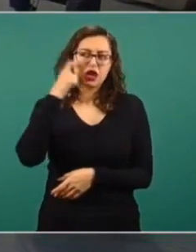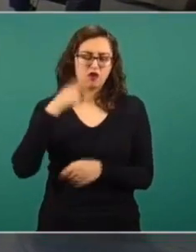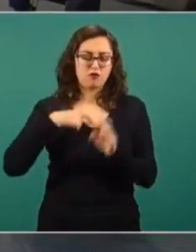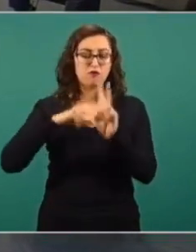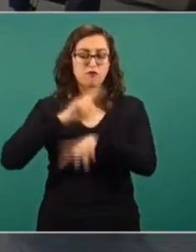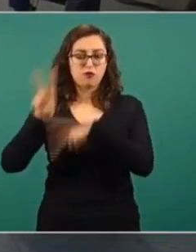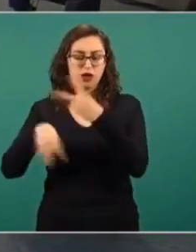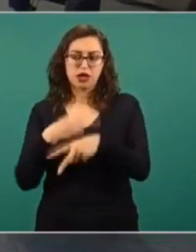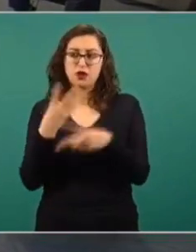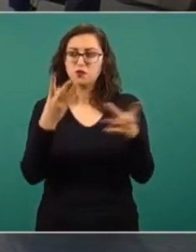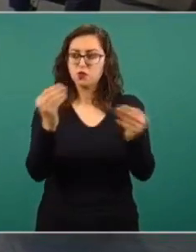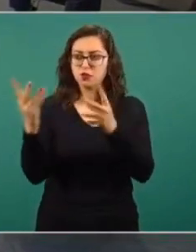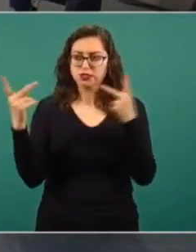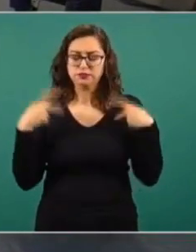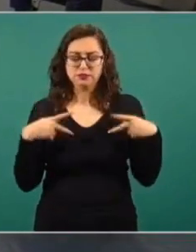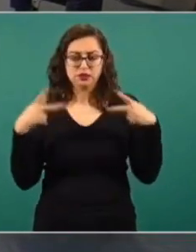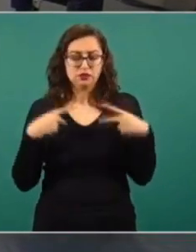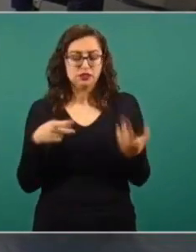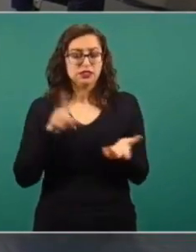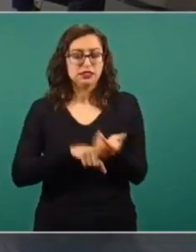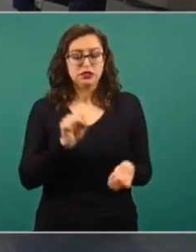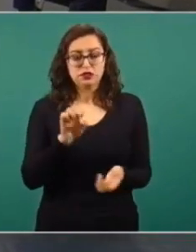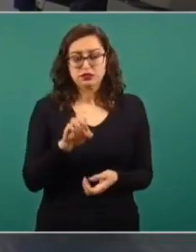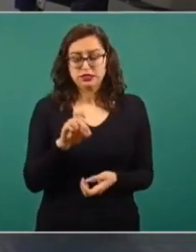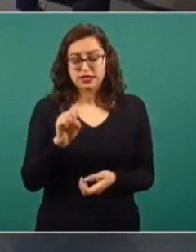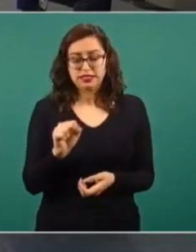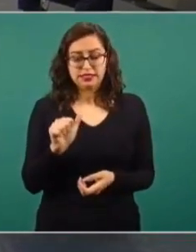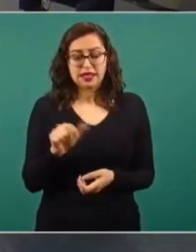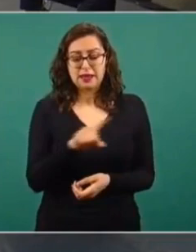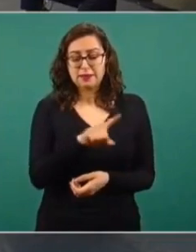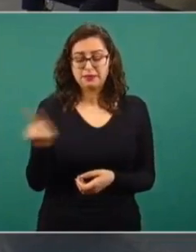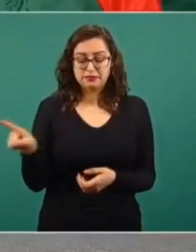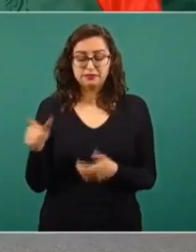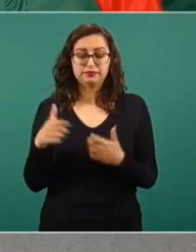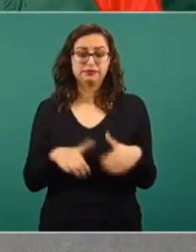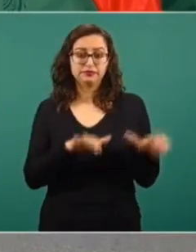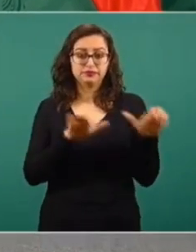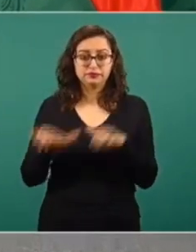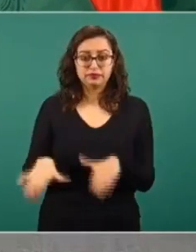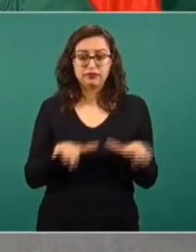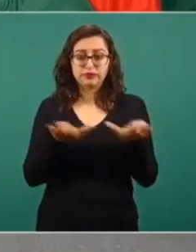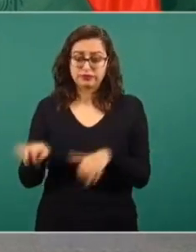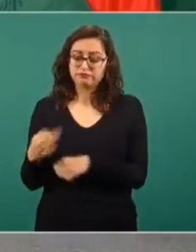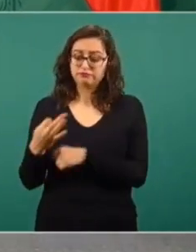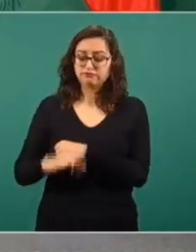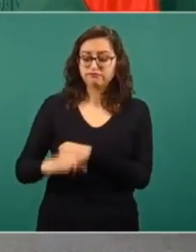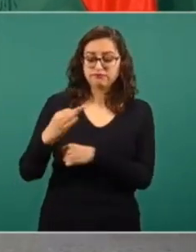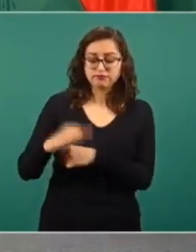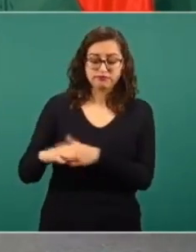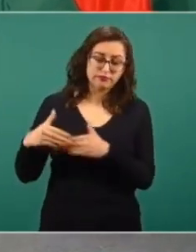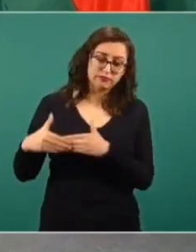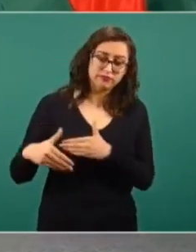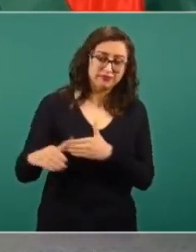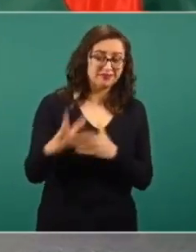de la Secretaría de Salud están contratados como eventuales